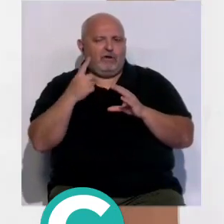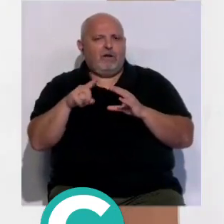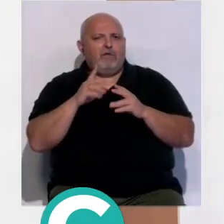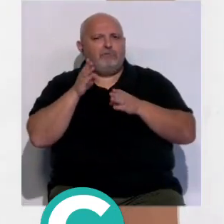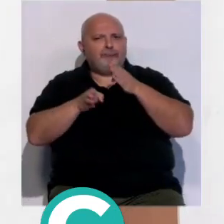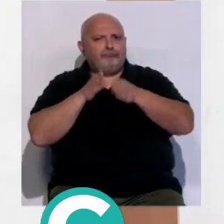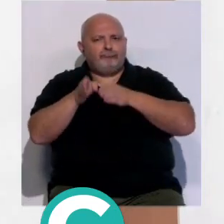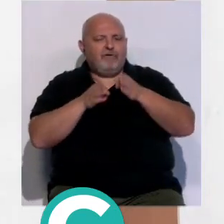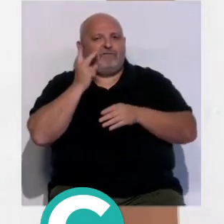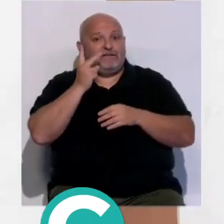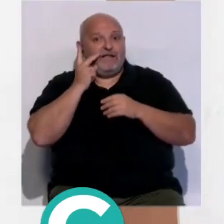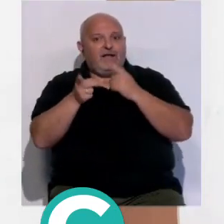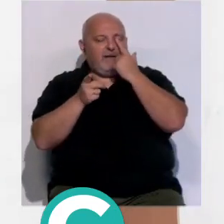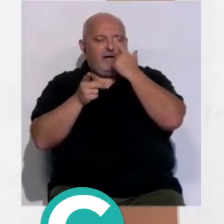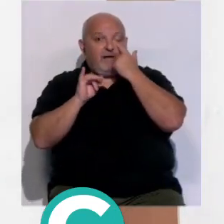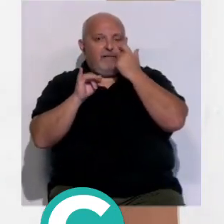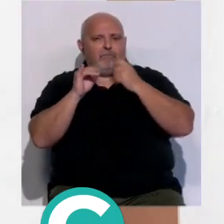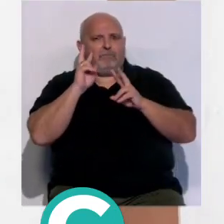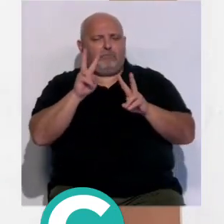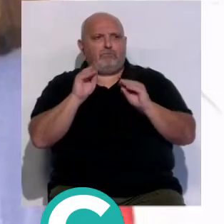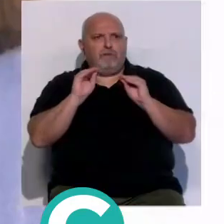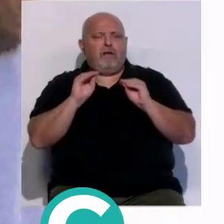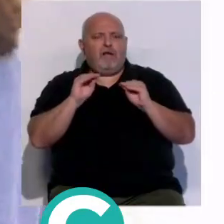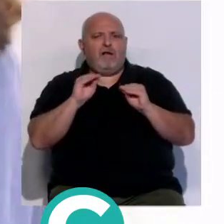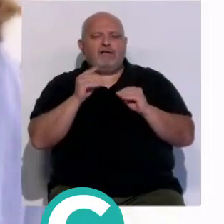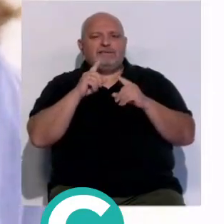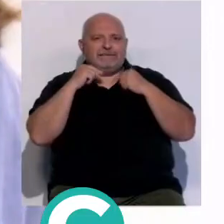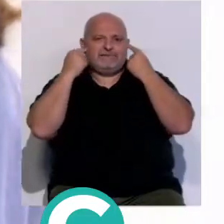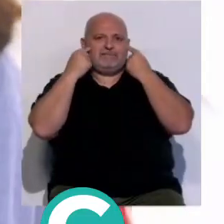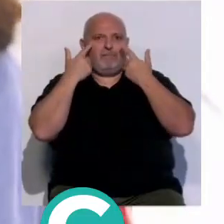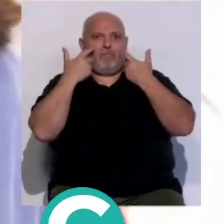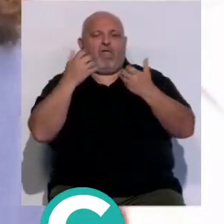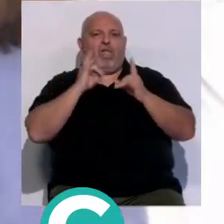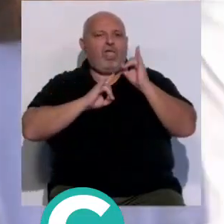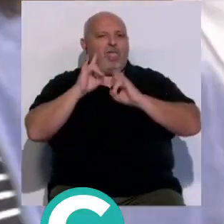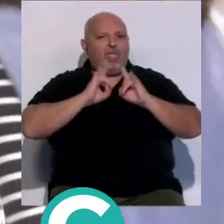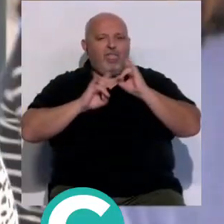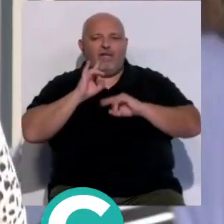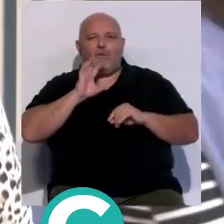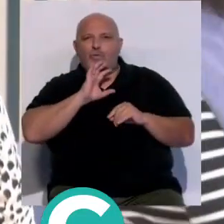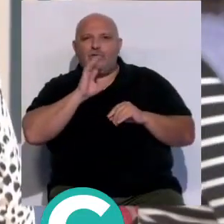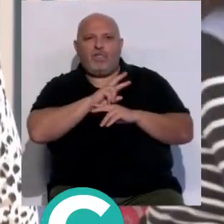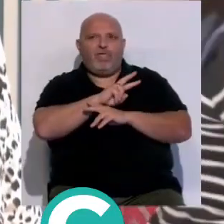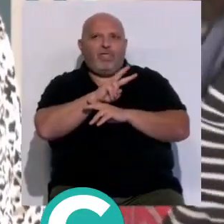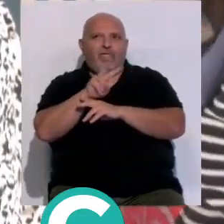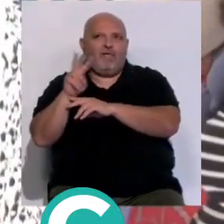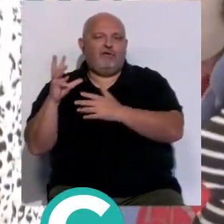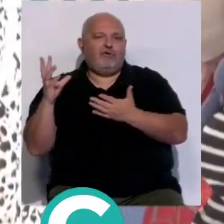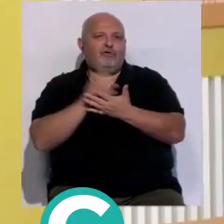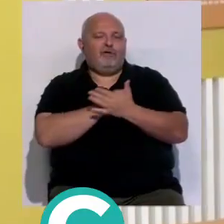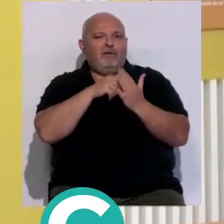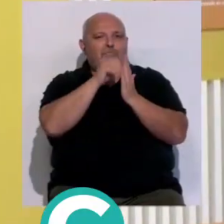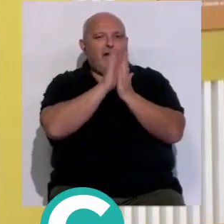primeras visitas en las que se ve la sonrisa la admiración y la curiosidad por cada uno de los